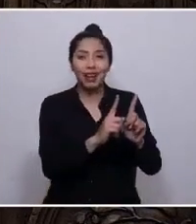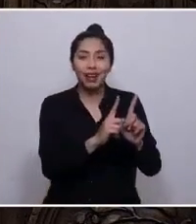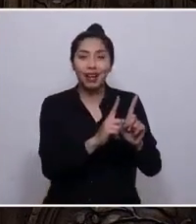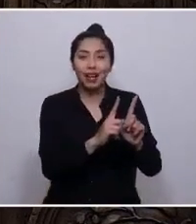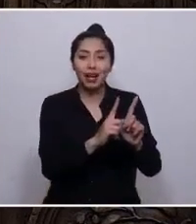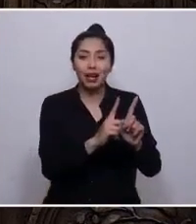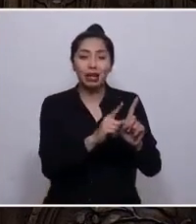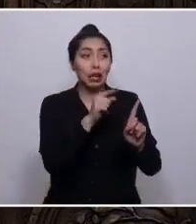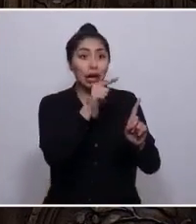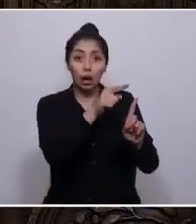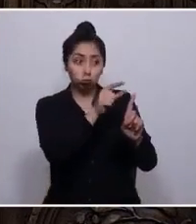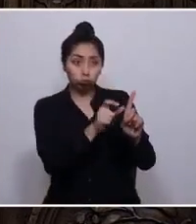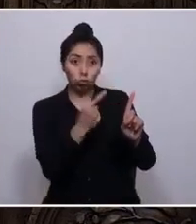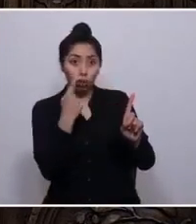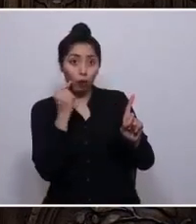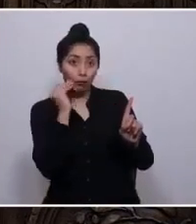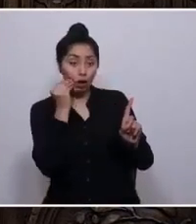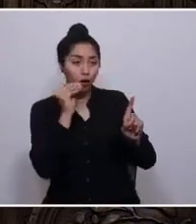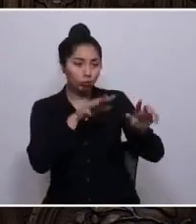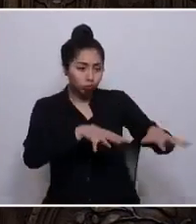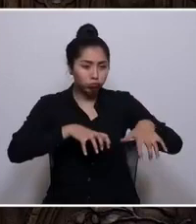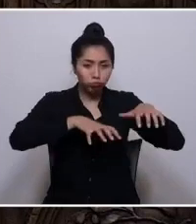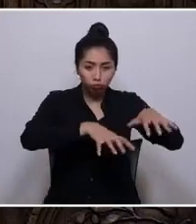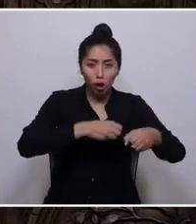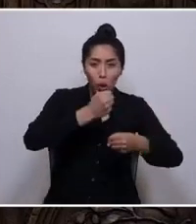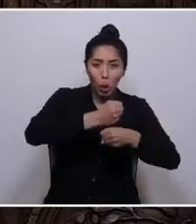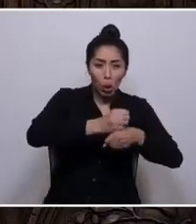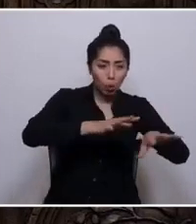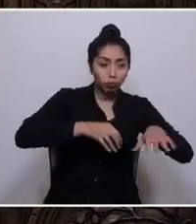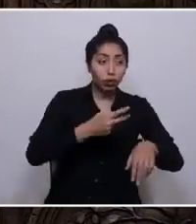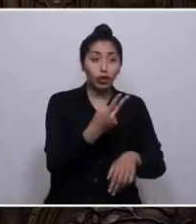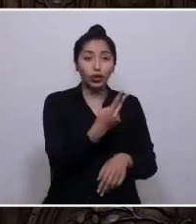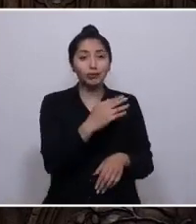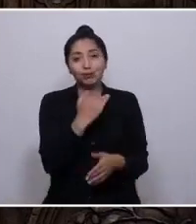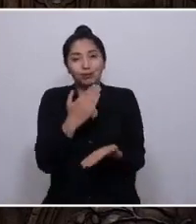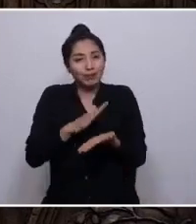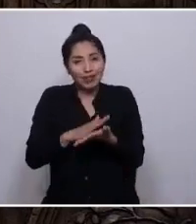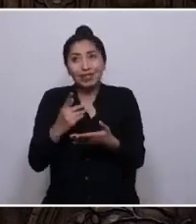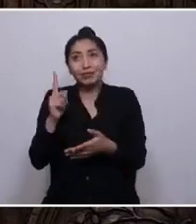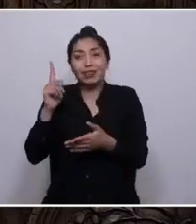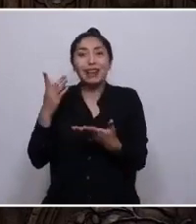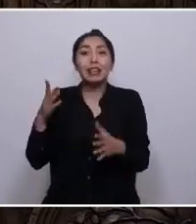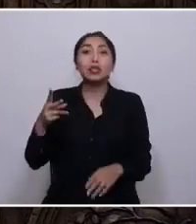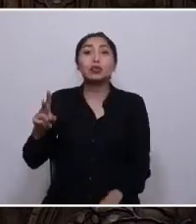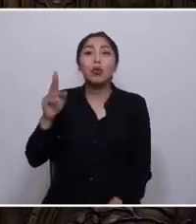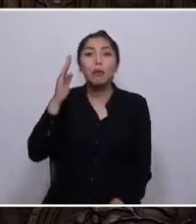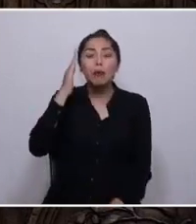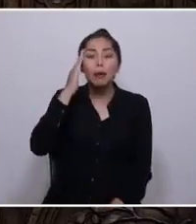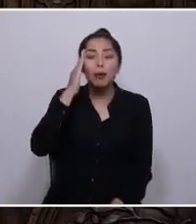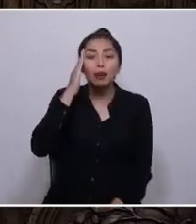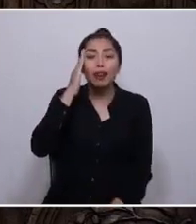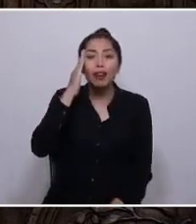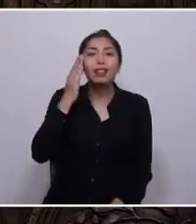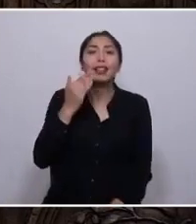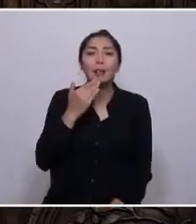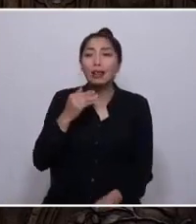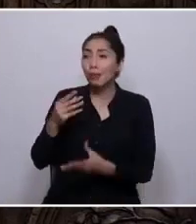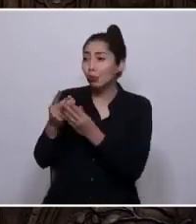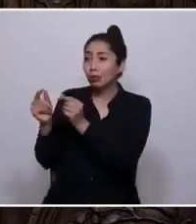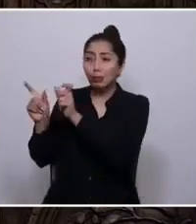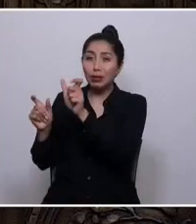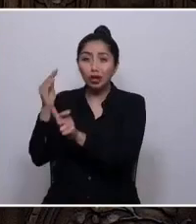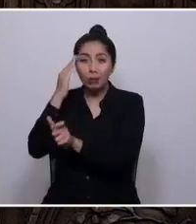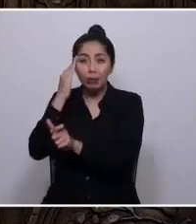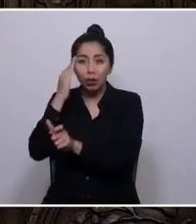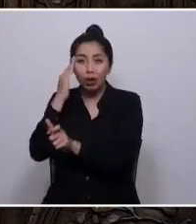surcaba a la tierra que da vida. Ellos no están aquí, pero su memoria y la de muchos contará en este momento histórico.